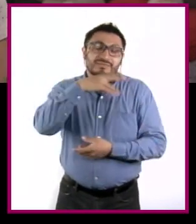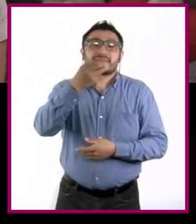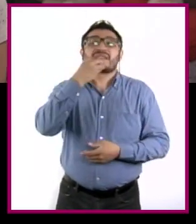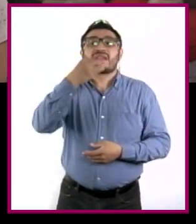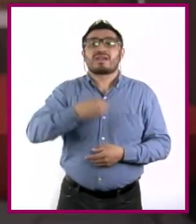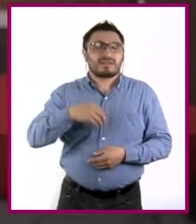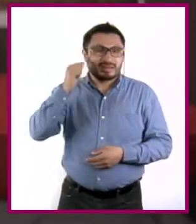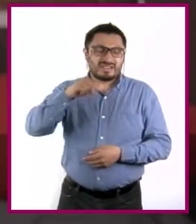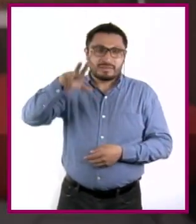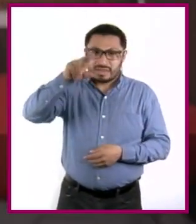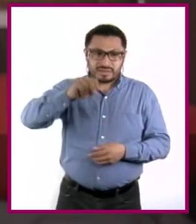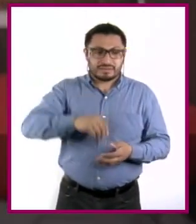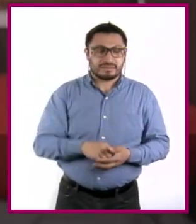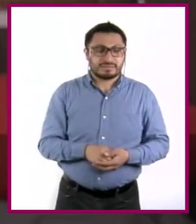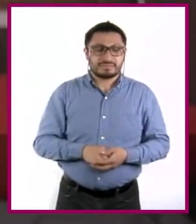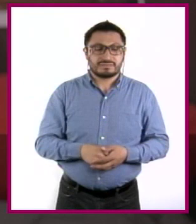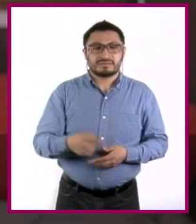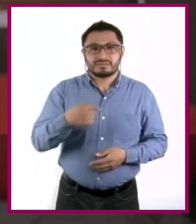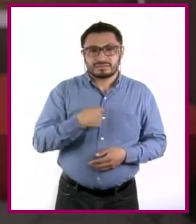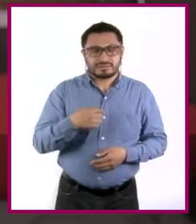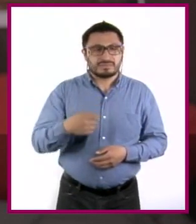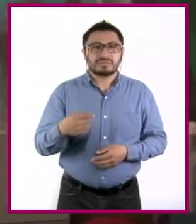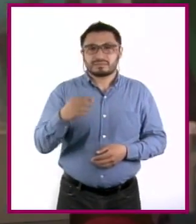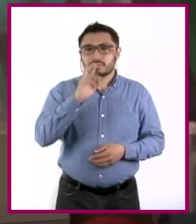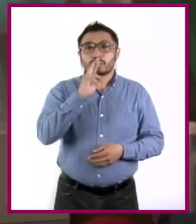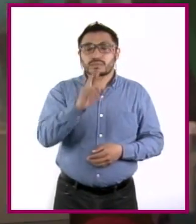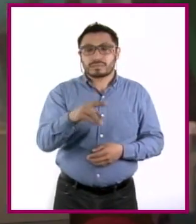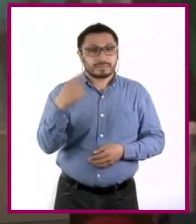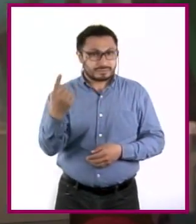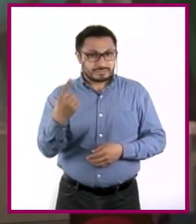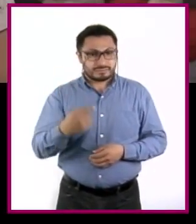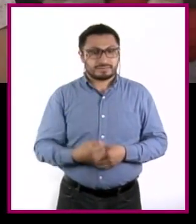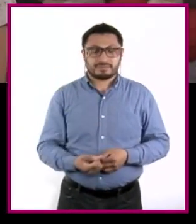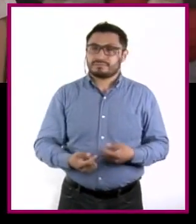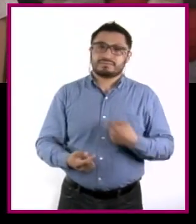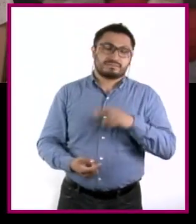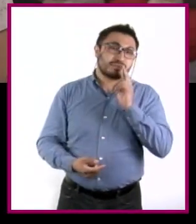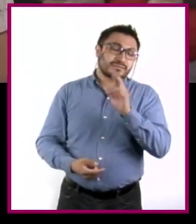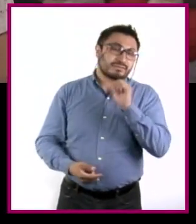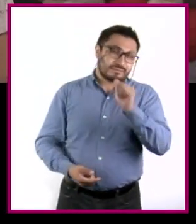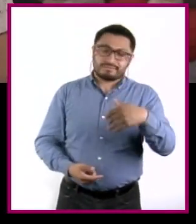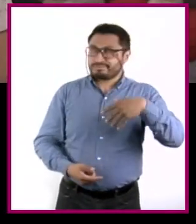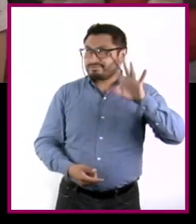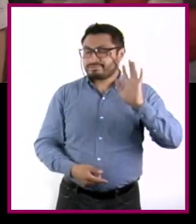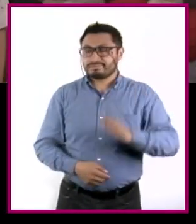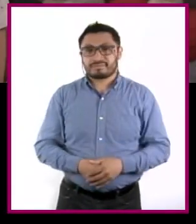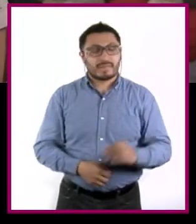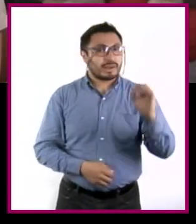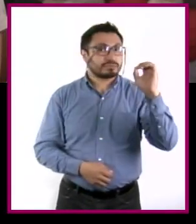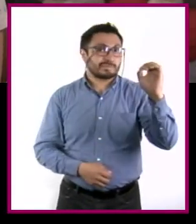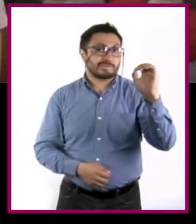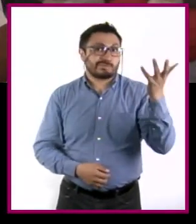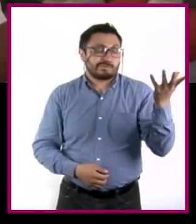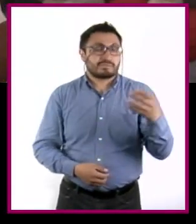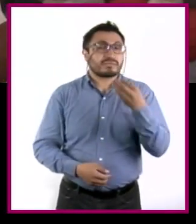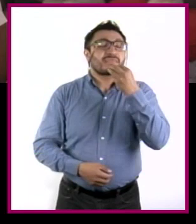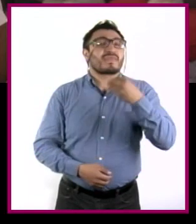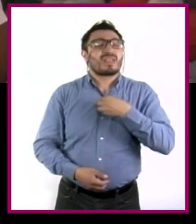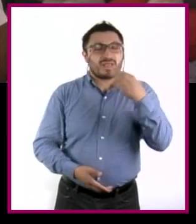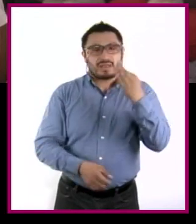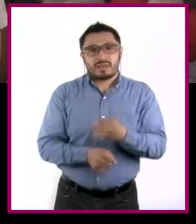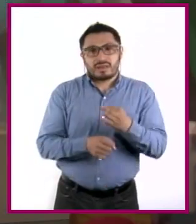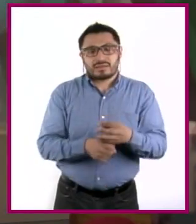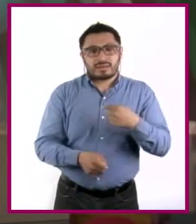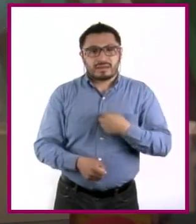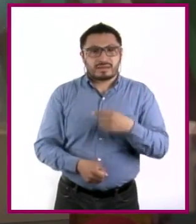no siempre. Yo diría que uno. Ya ni para qué contesto. Cero. Aunque esta vez no